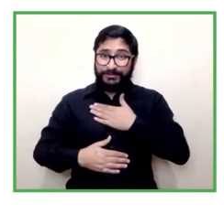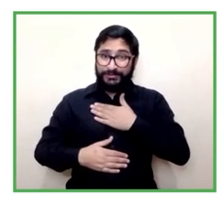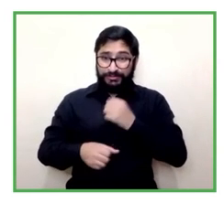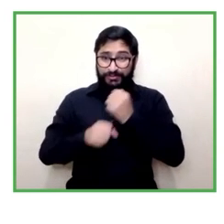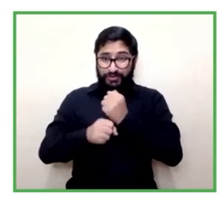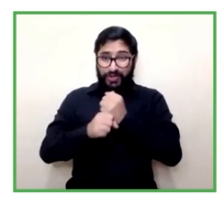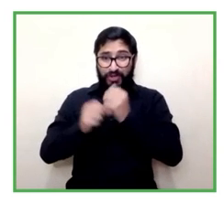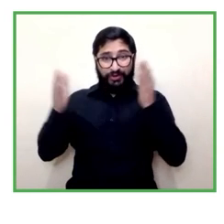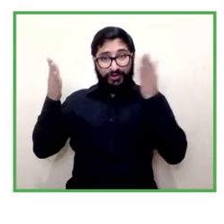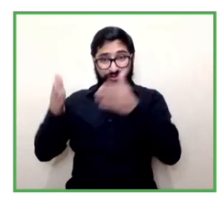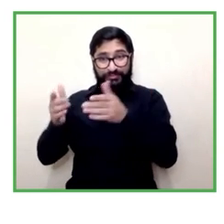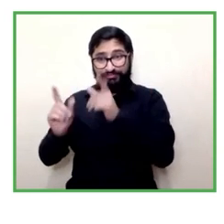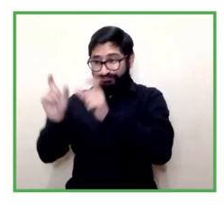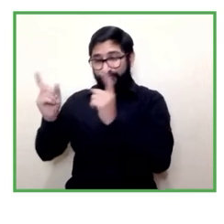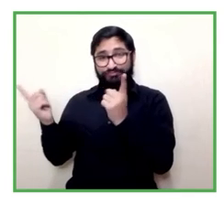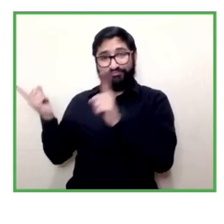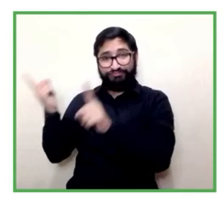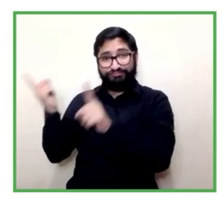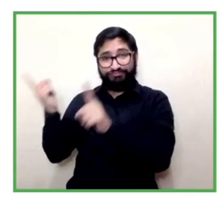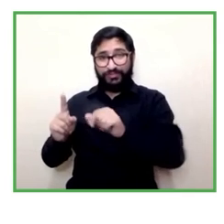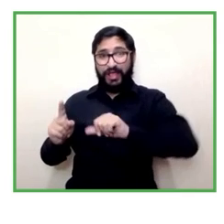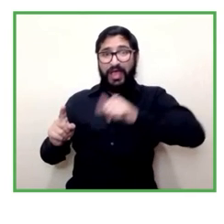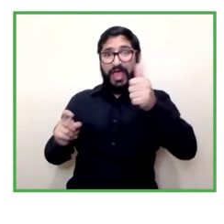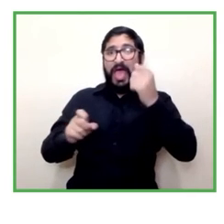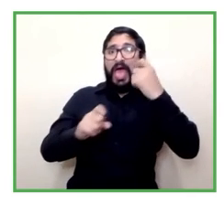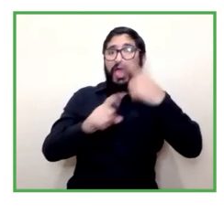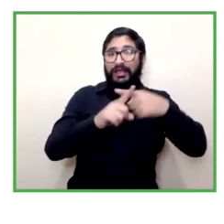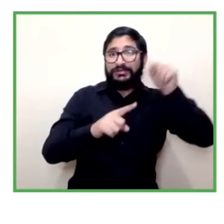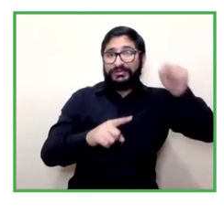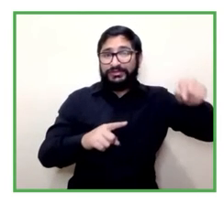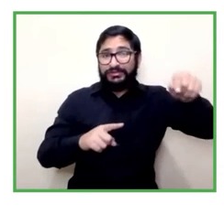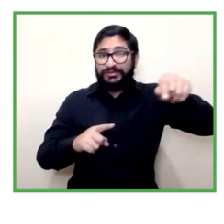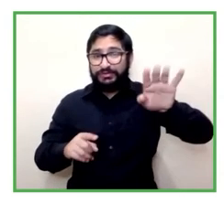real y eficiente en el sentido de que hay